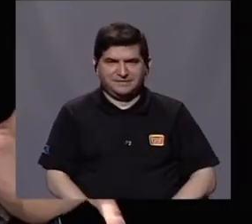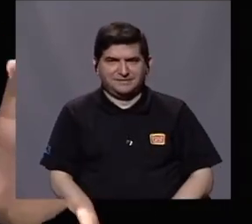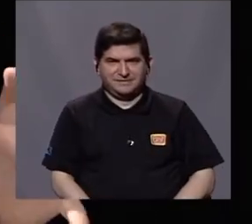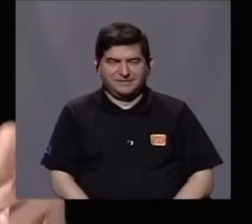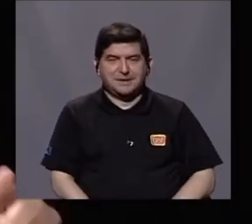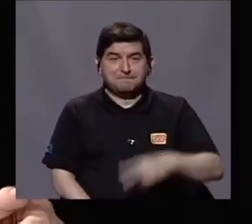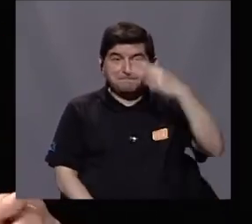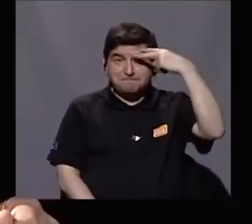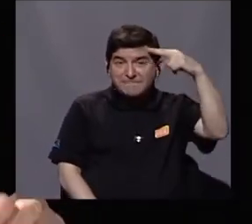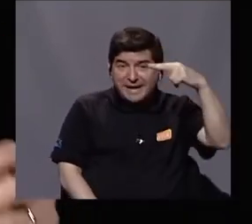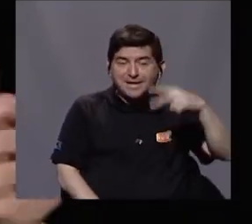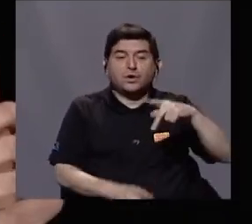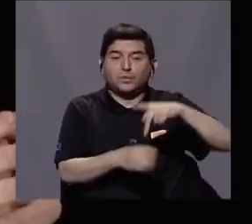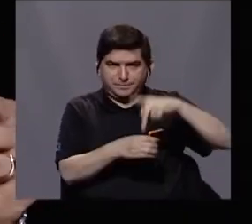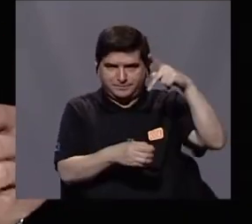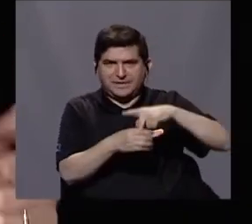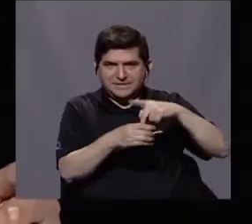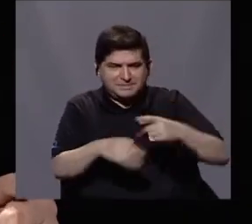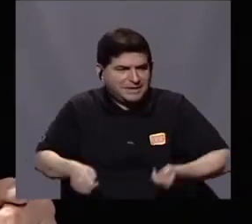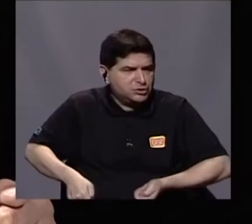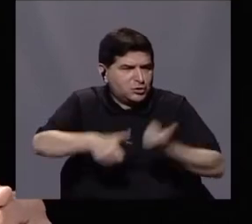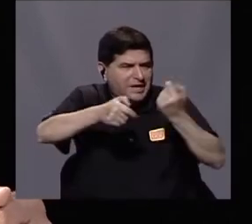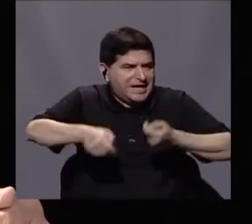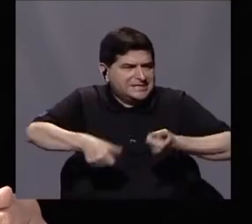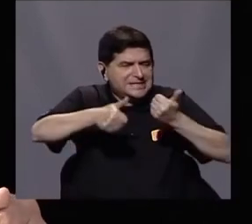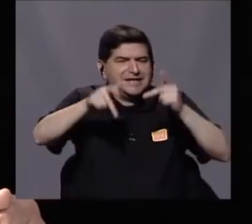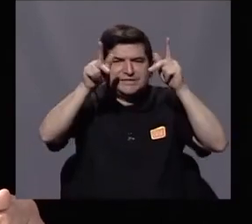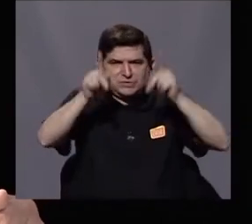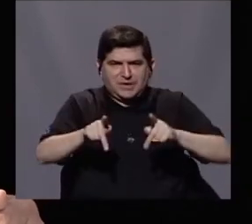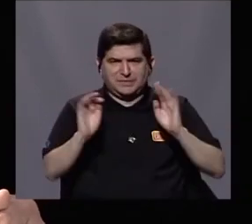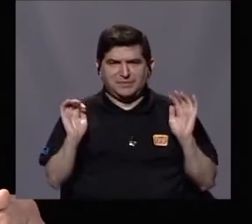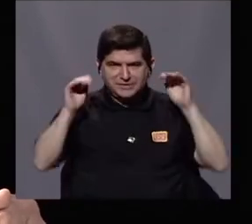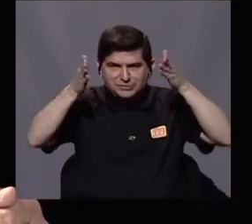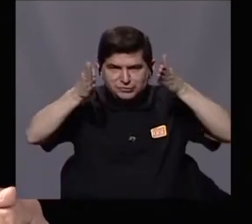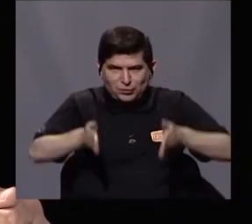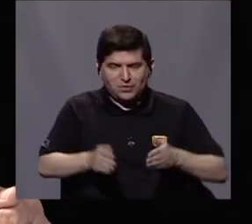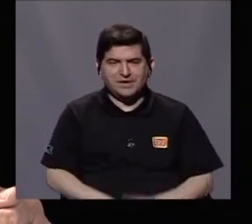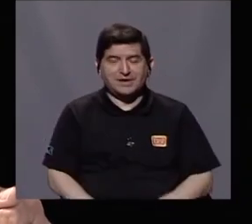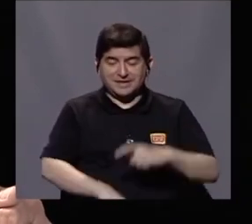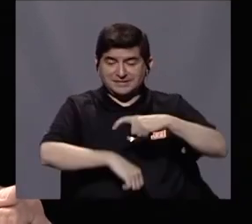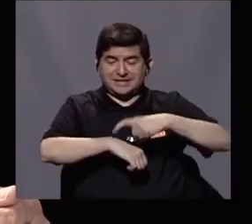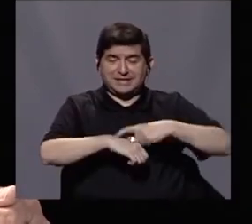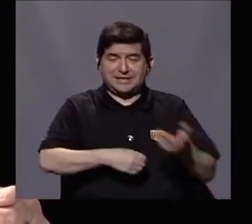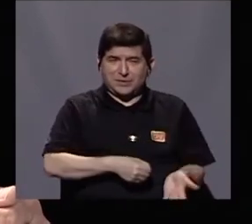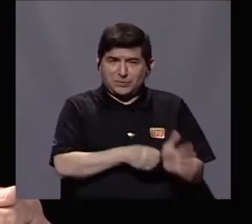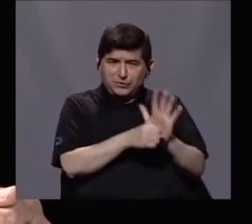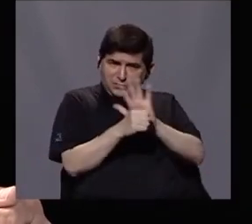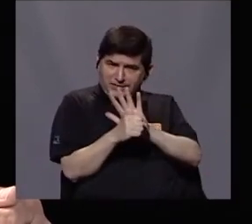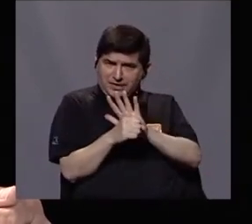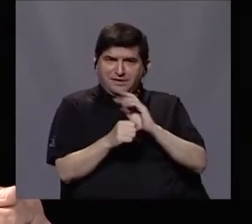a México como un protagonista expulsor. En esta época de COVID-19,